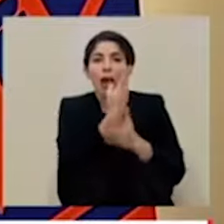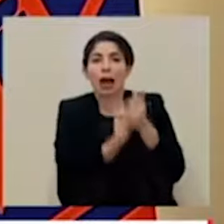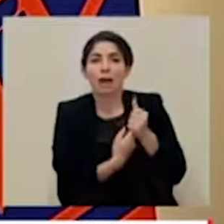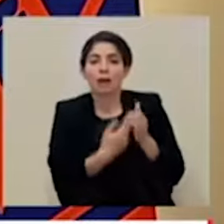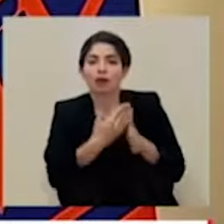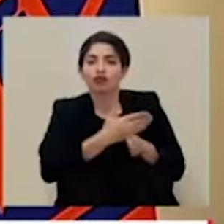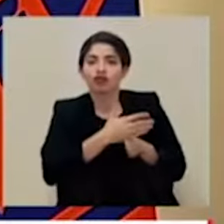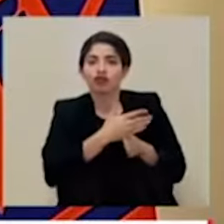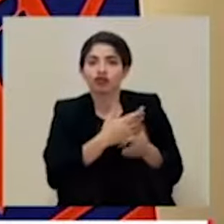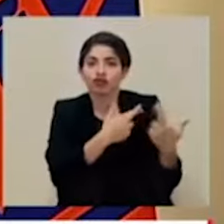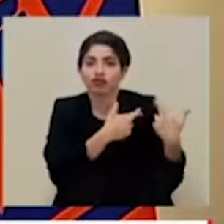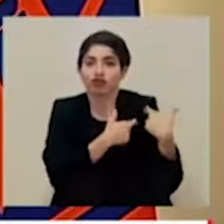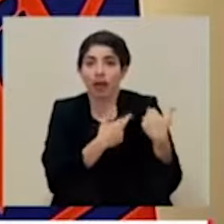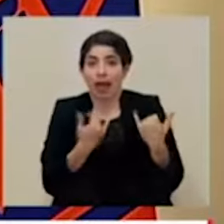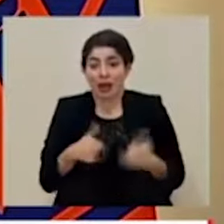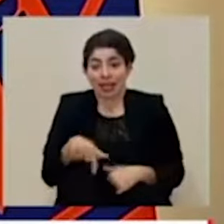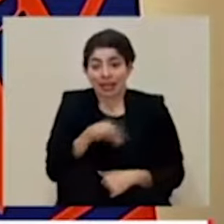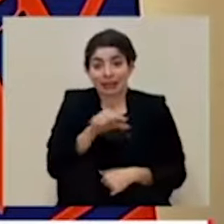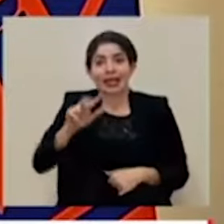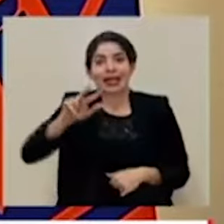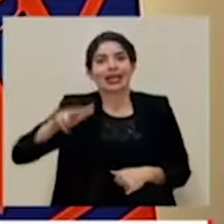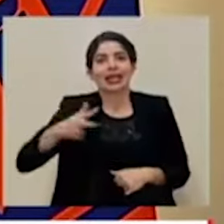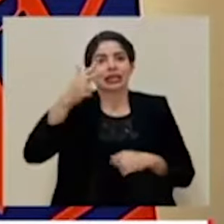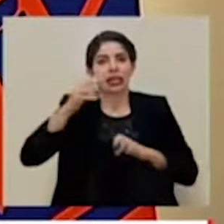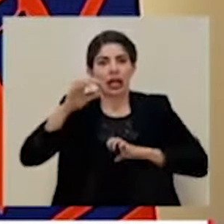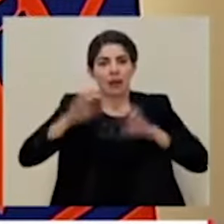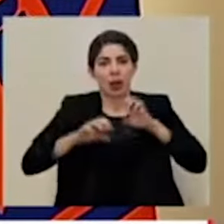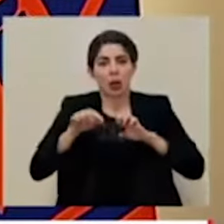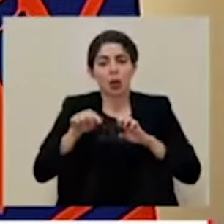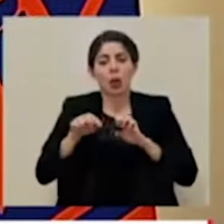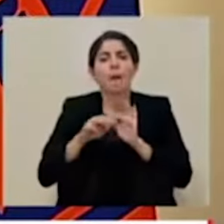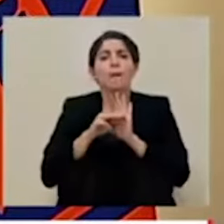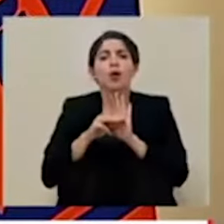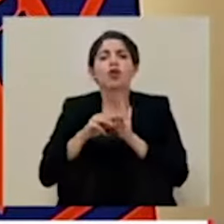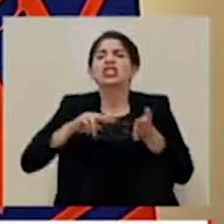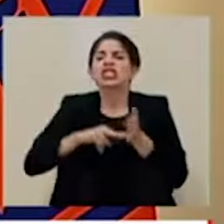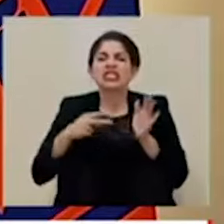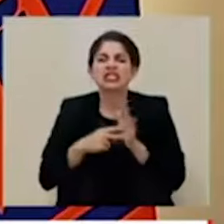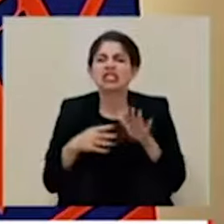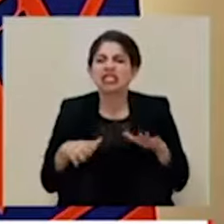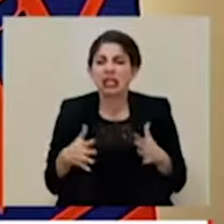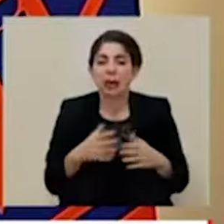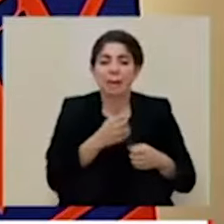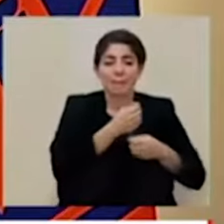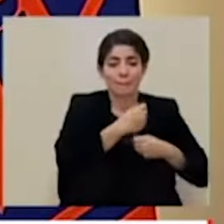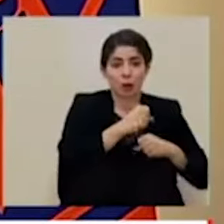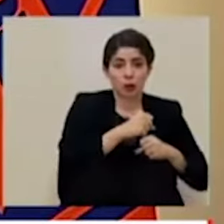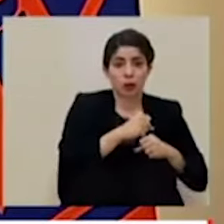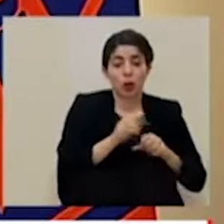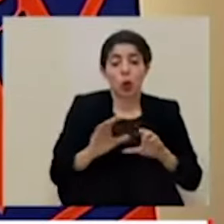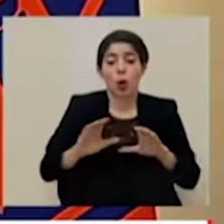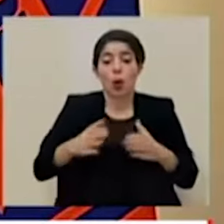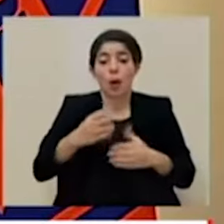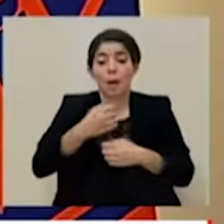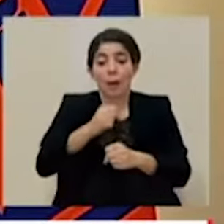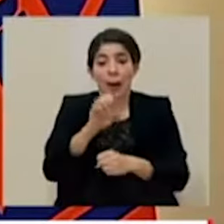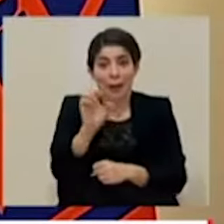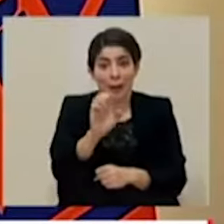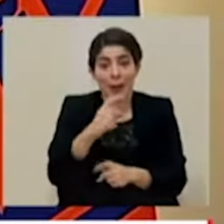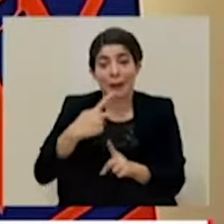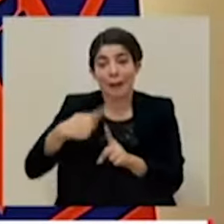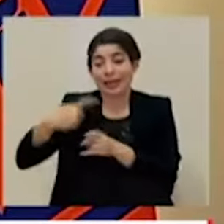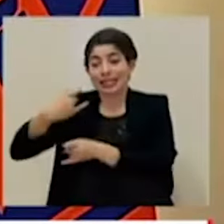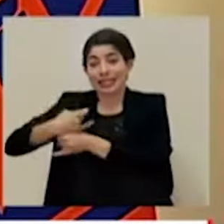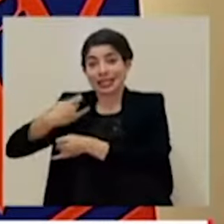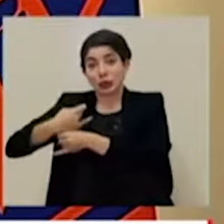tercera autoevaluación. Este es un modelo en el que municipalidades, comités municipales de emergencia, las instituciones